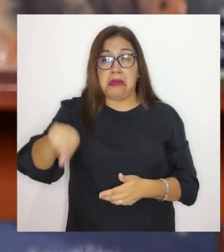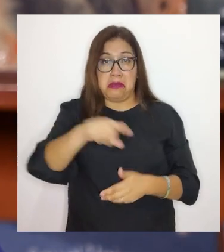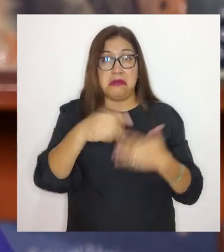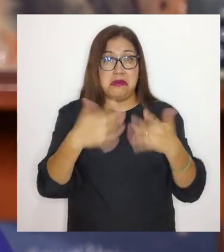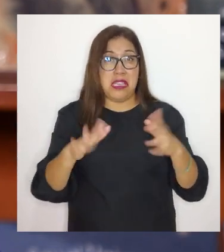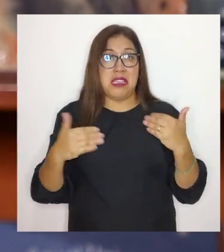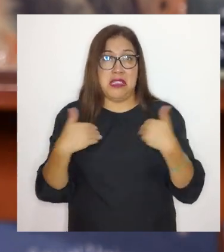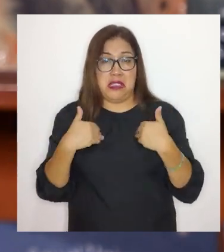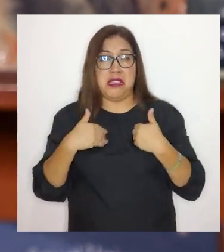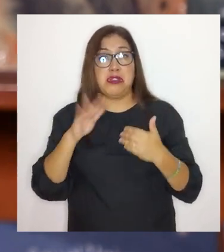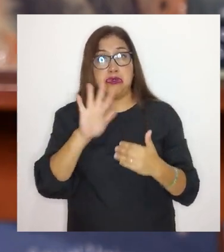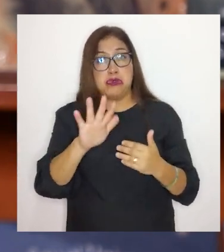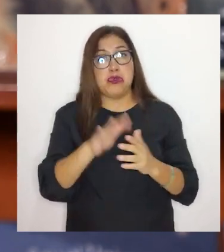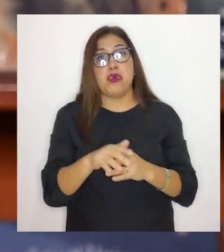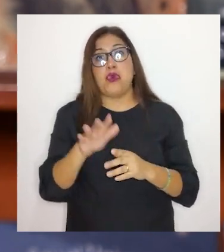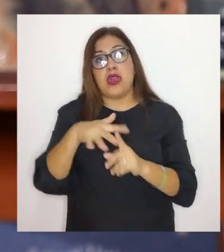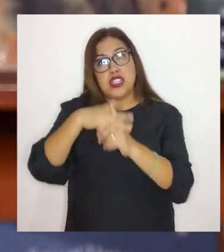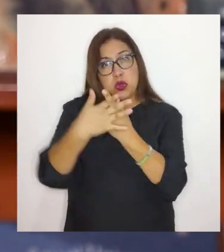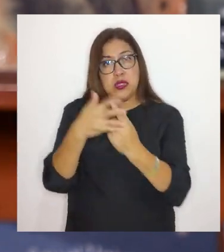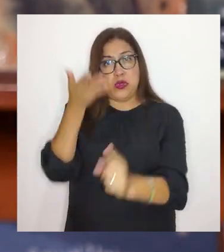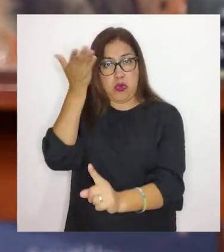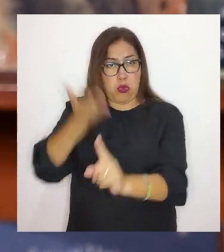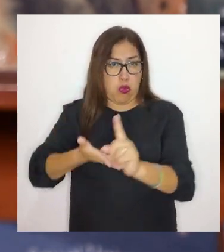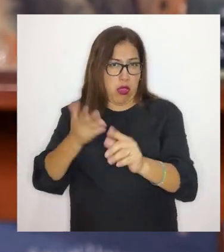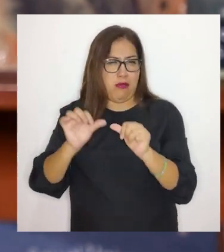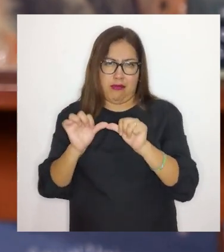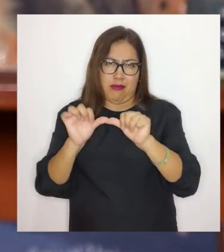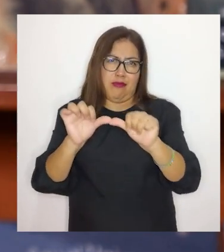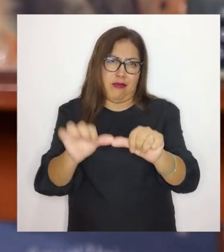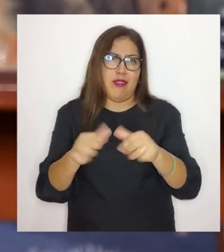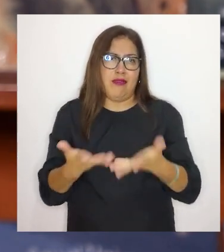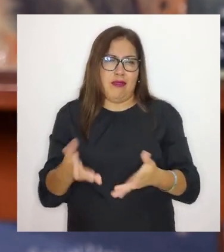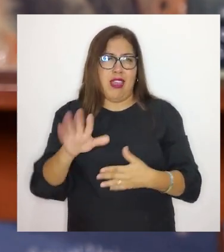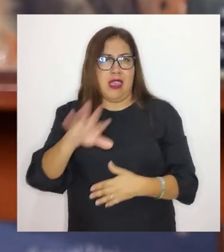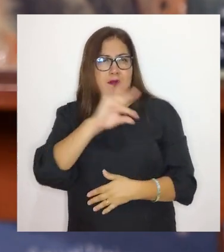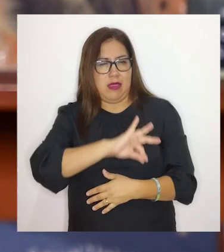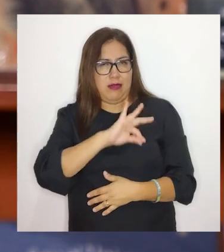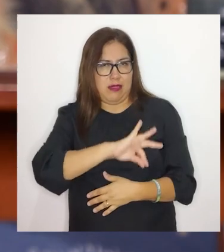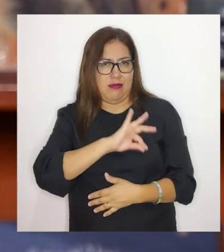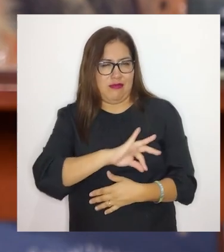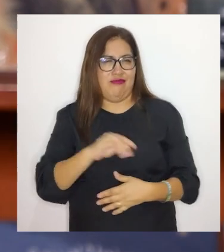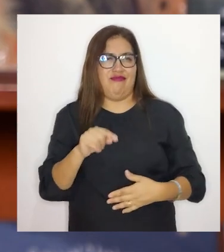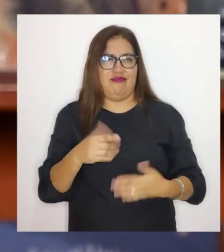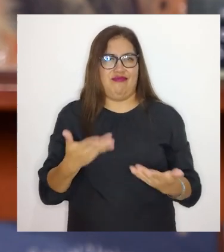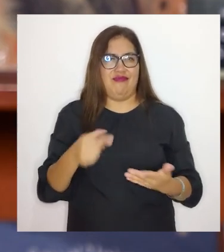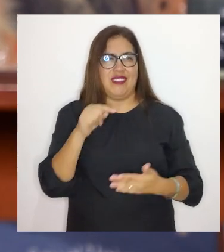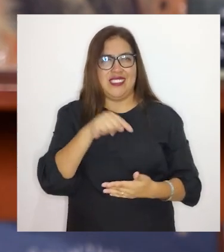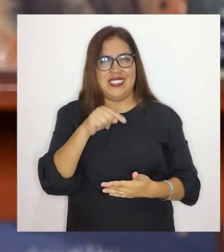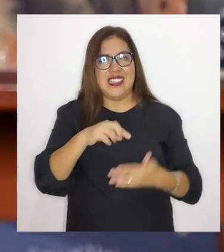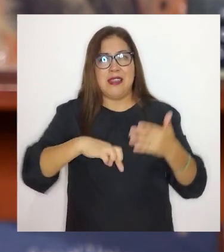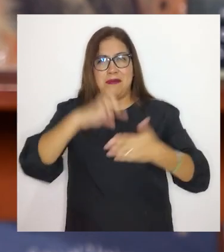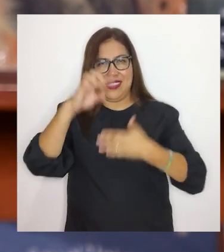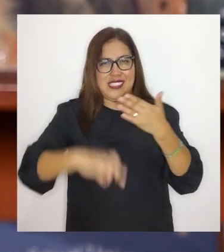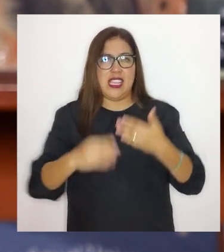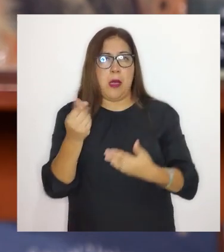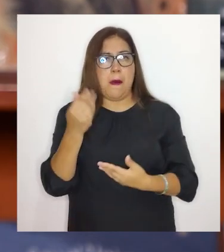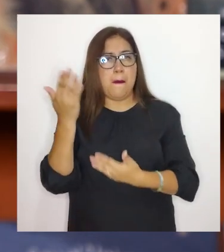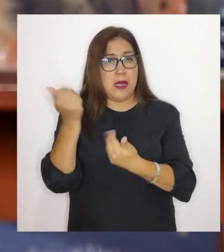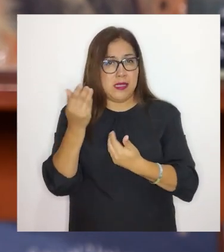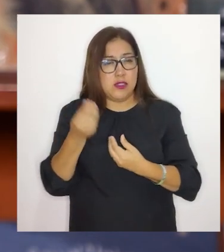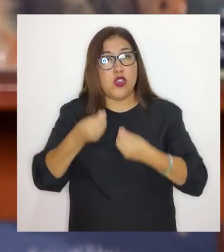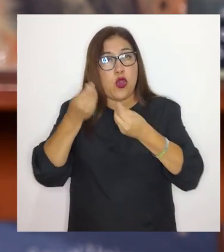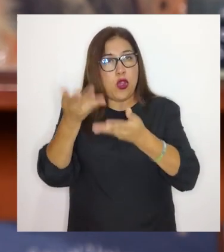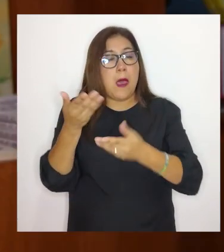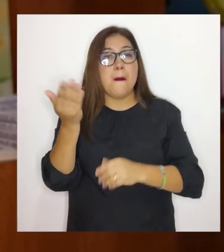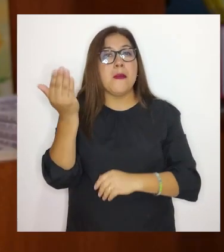ellos ya tienen pues también su condición permanente de beneficiarios de esta pensión